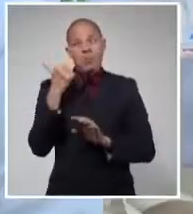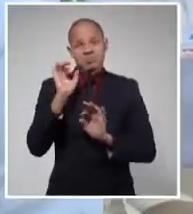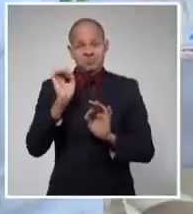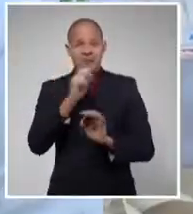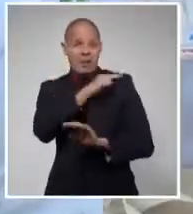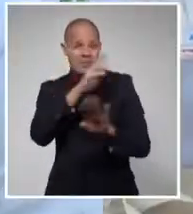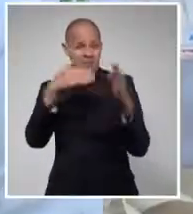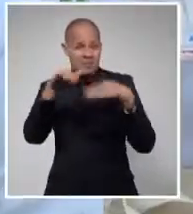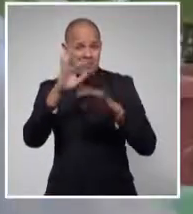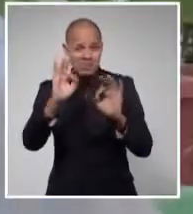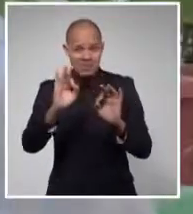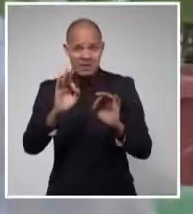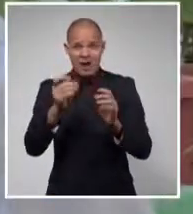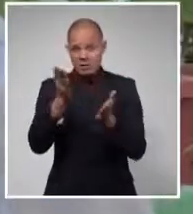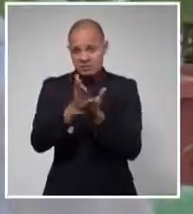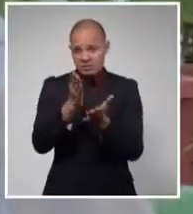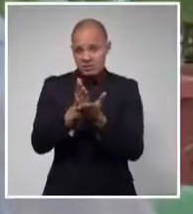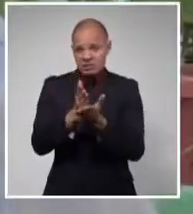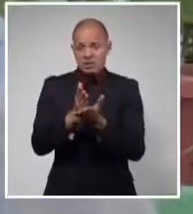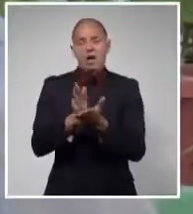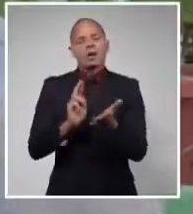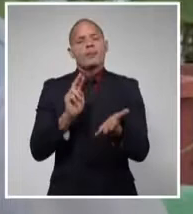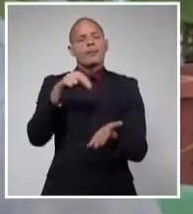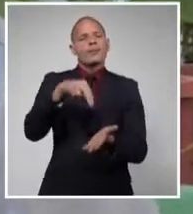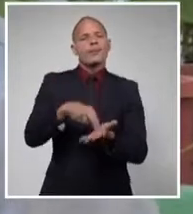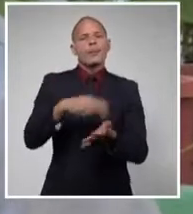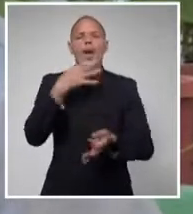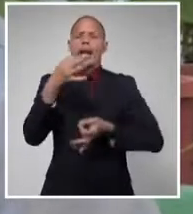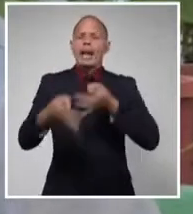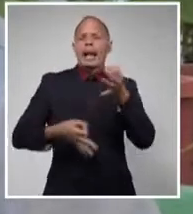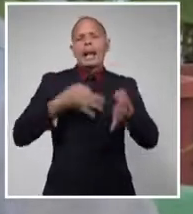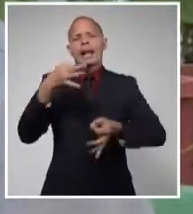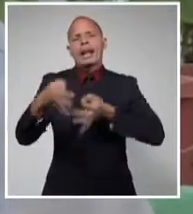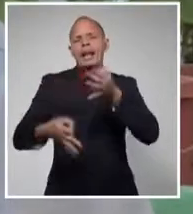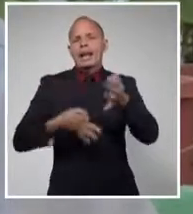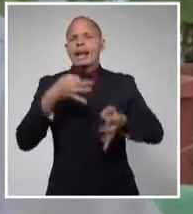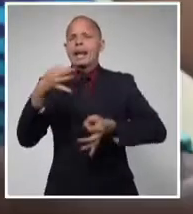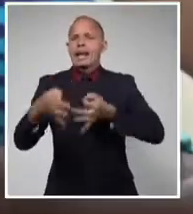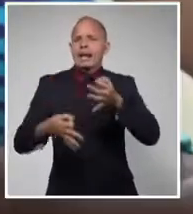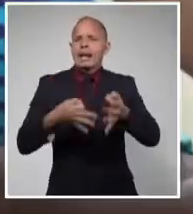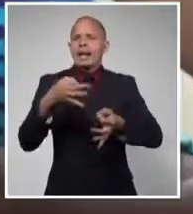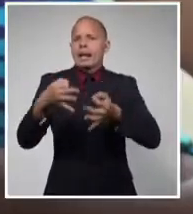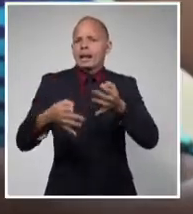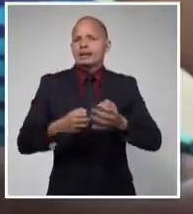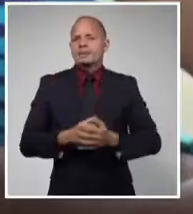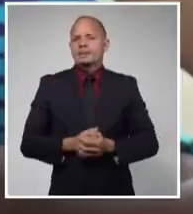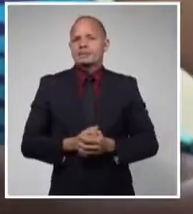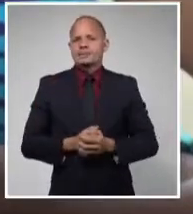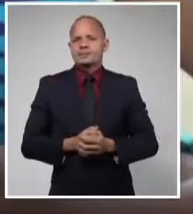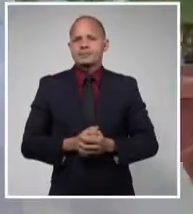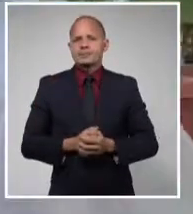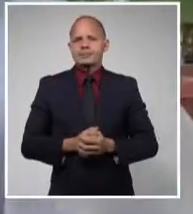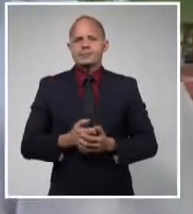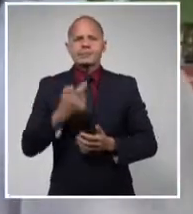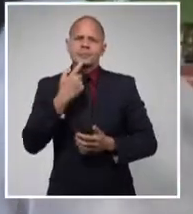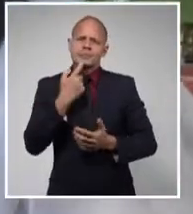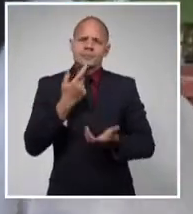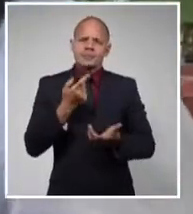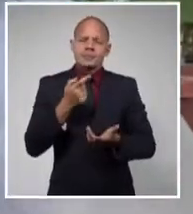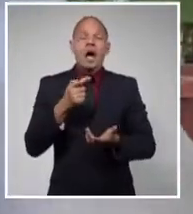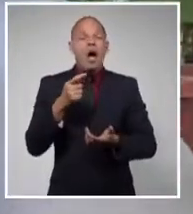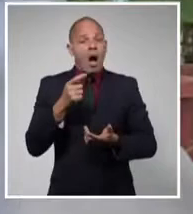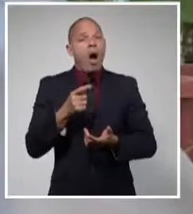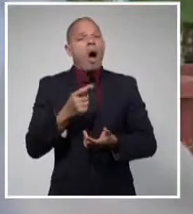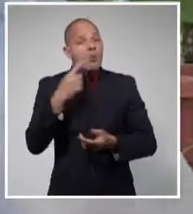del Ministerio de Educación con el sector empresarial cubano, la doctora Ana Elsa Velázquez Coviella, ministra de Educación, resaltó la